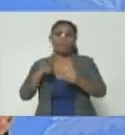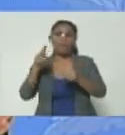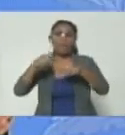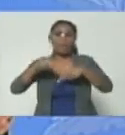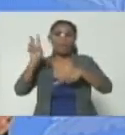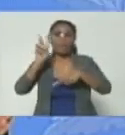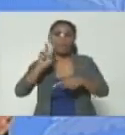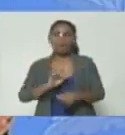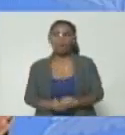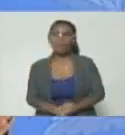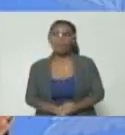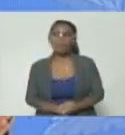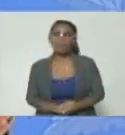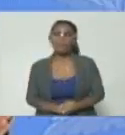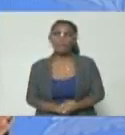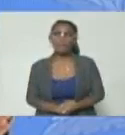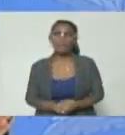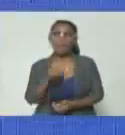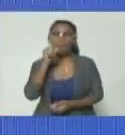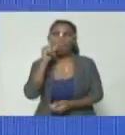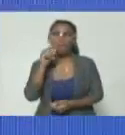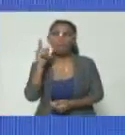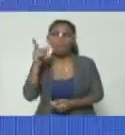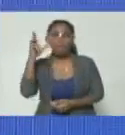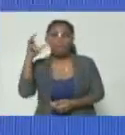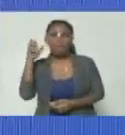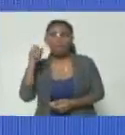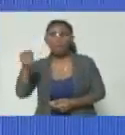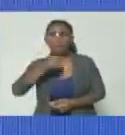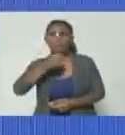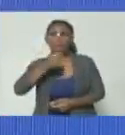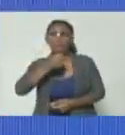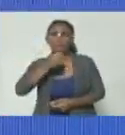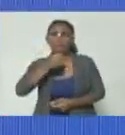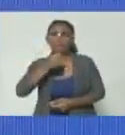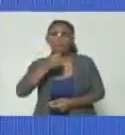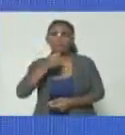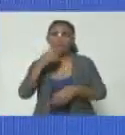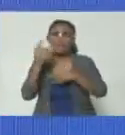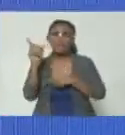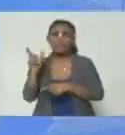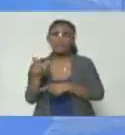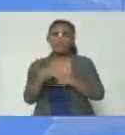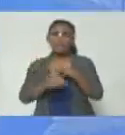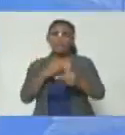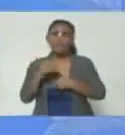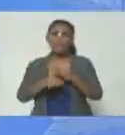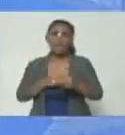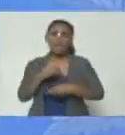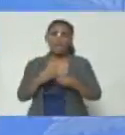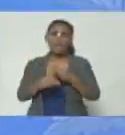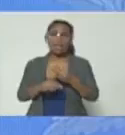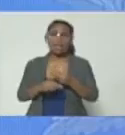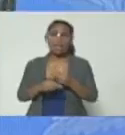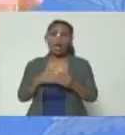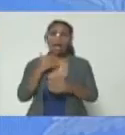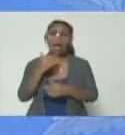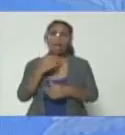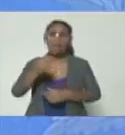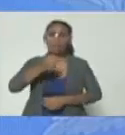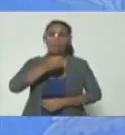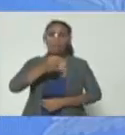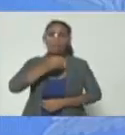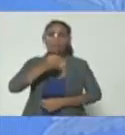Venezuela Graterón tú has escuchado como periodista avesado que eres y Graterón tiene alguna rueda de